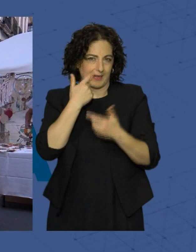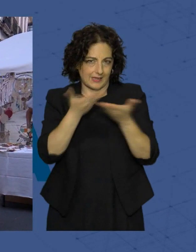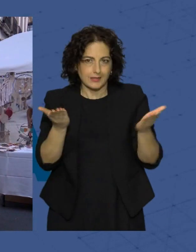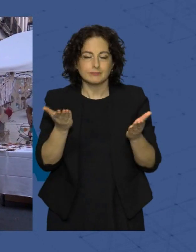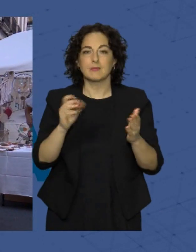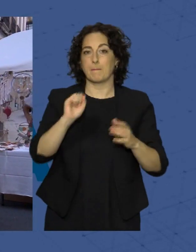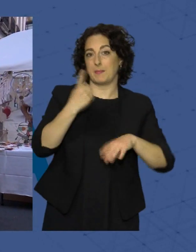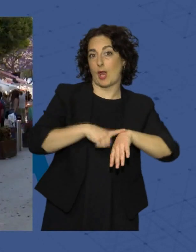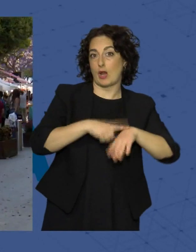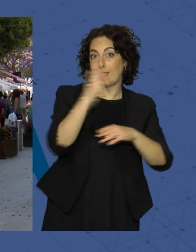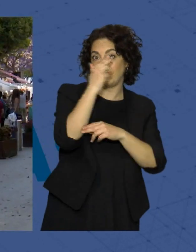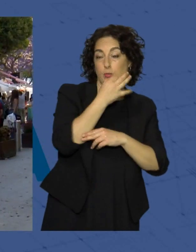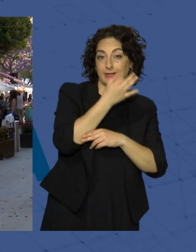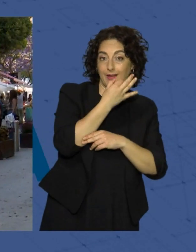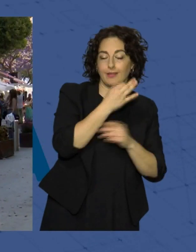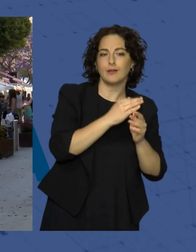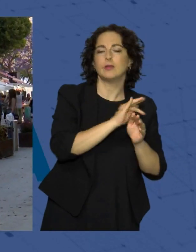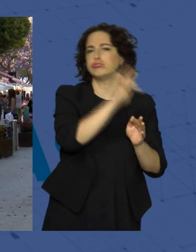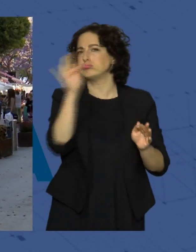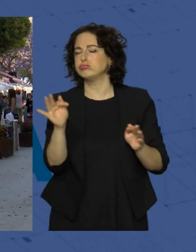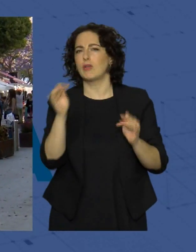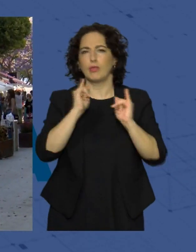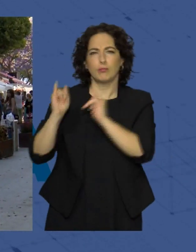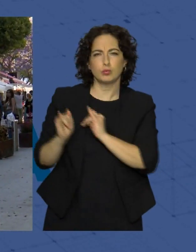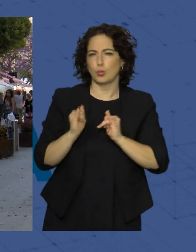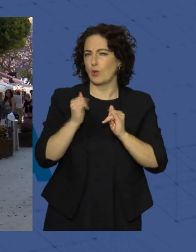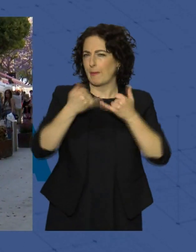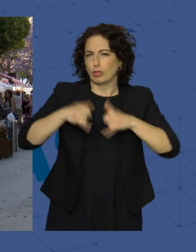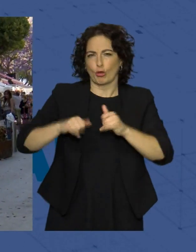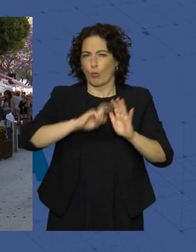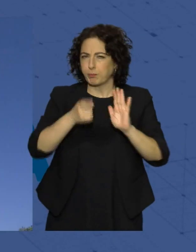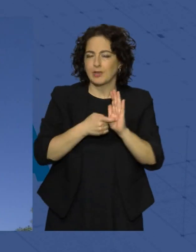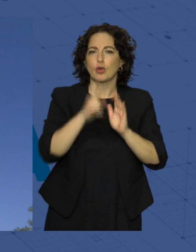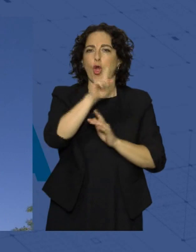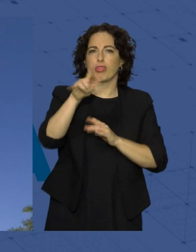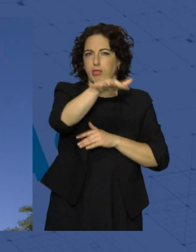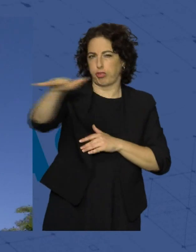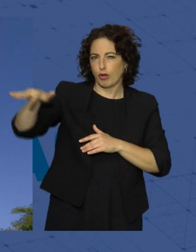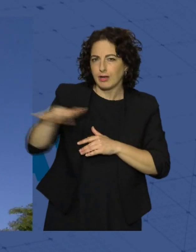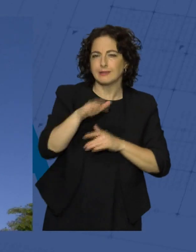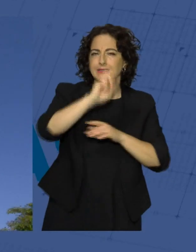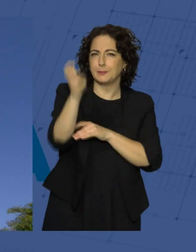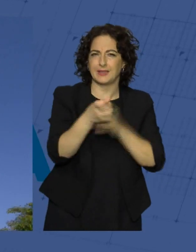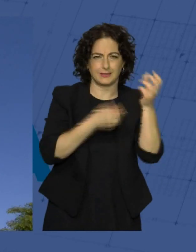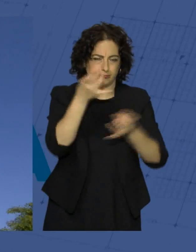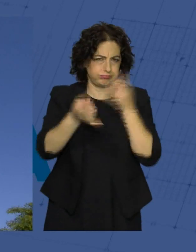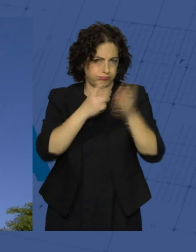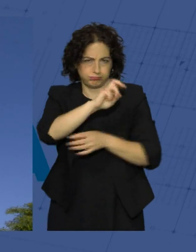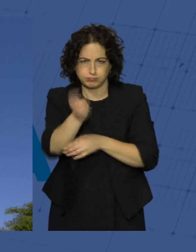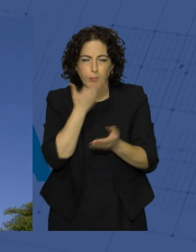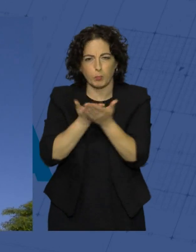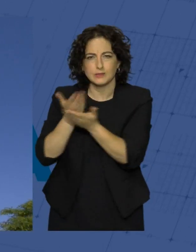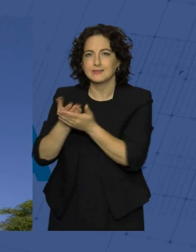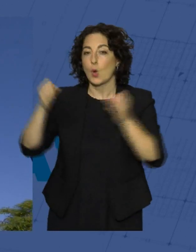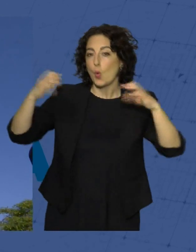hora de la tarde del viernes disfrutaron del evento más completo de los últimos años. Un total de 11 escenarios con distintas actividades y propuestas que han llenado de